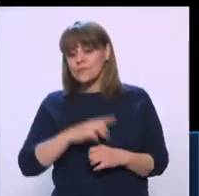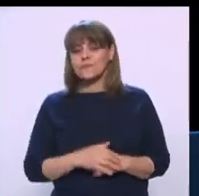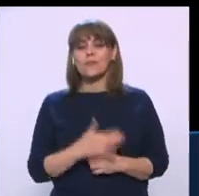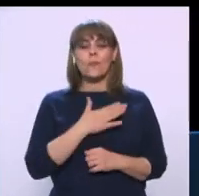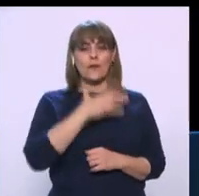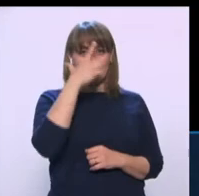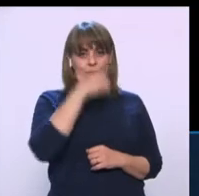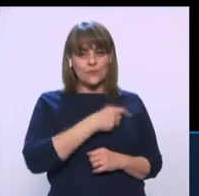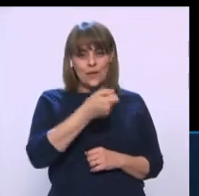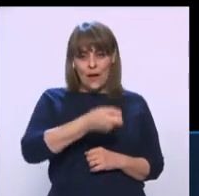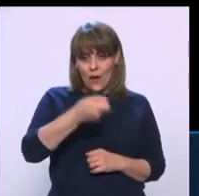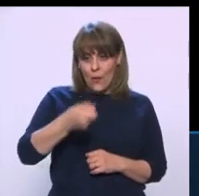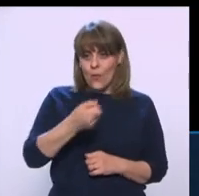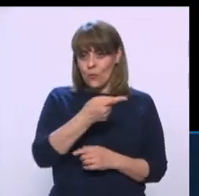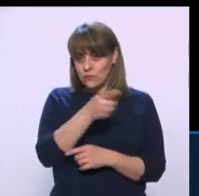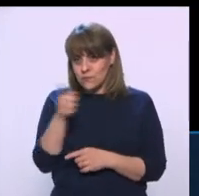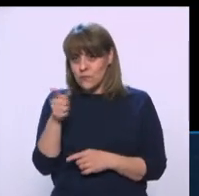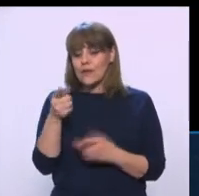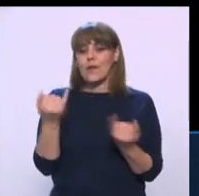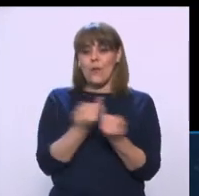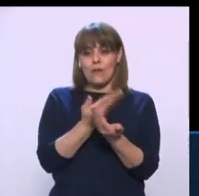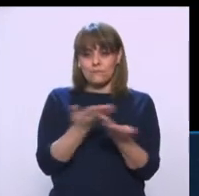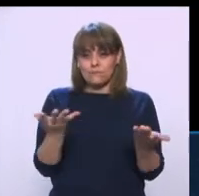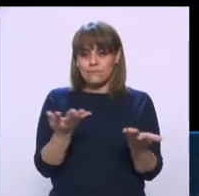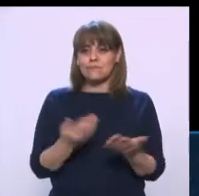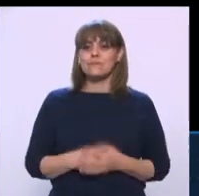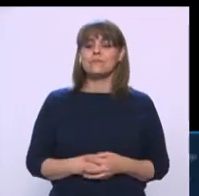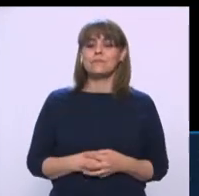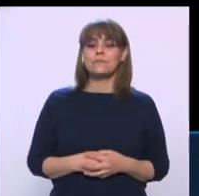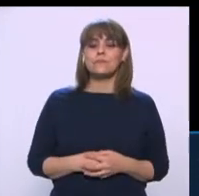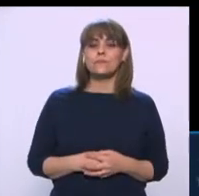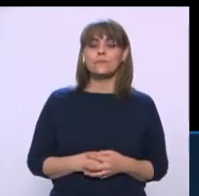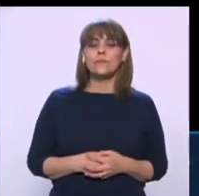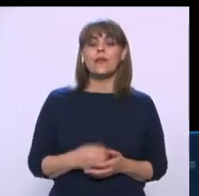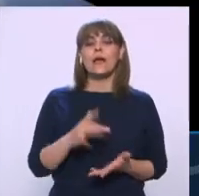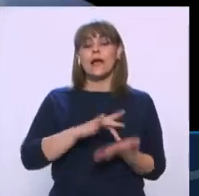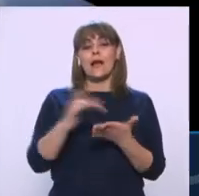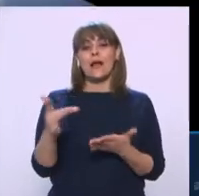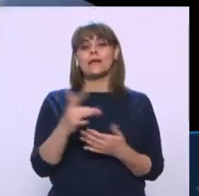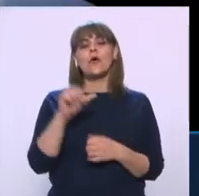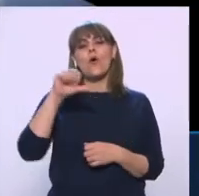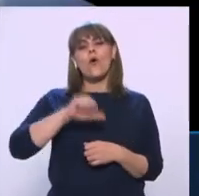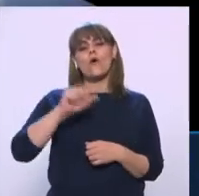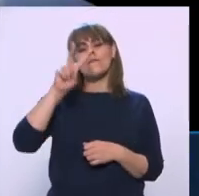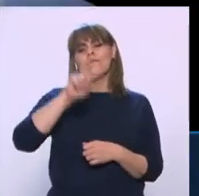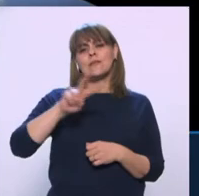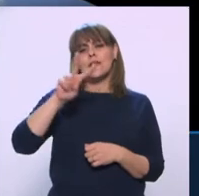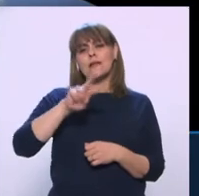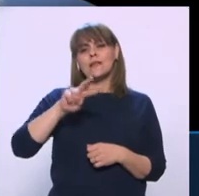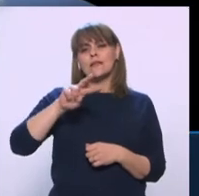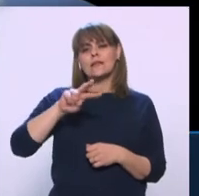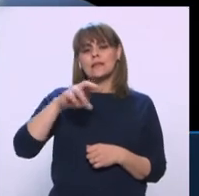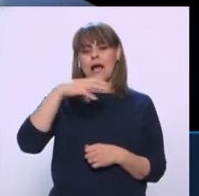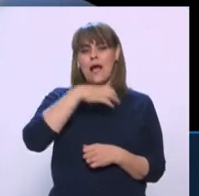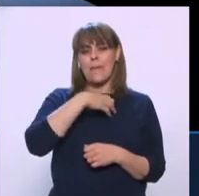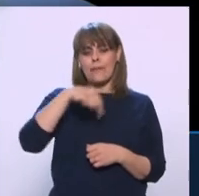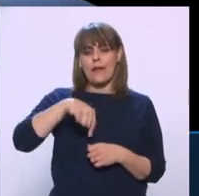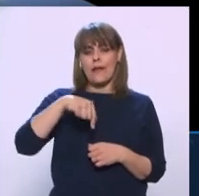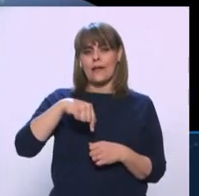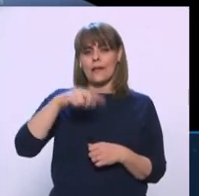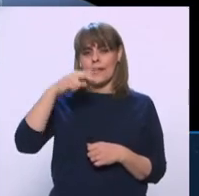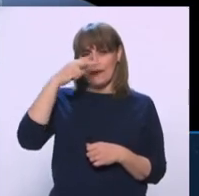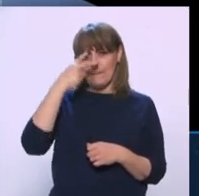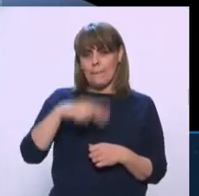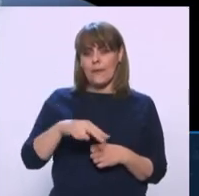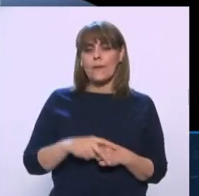Buenas noches, saludo a ustedes y a su auditorio. Muchas gracias, secretaria. Hoy un viernes, secretaria, en la capital del país, en el que